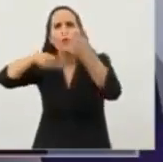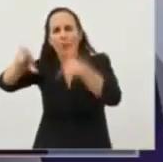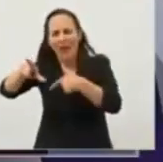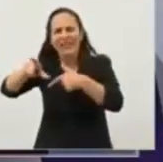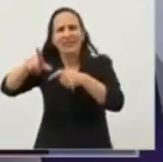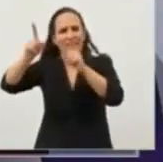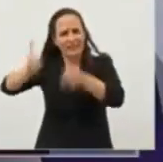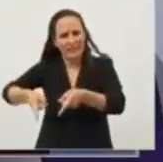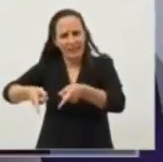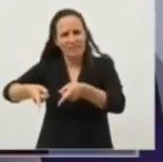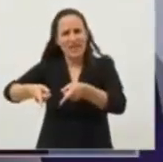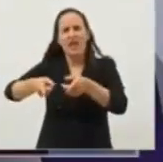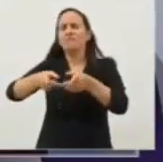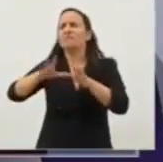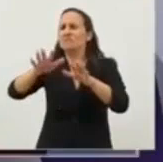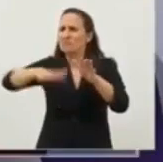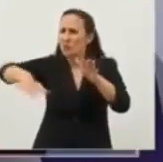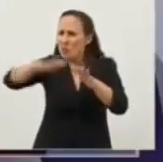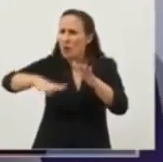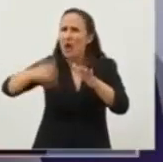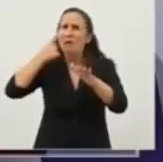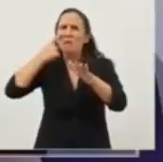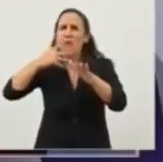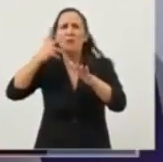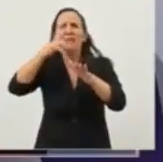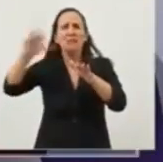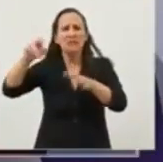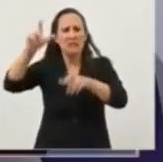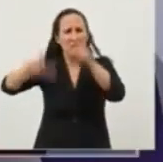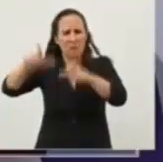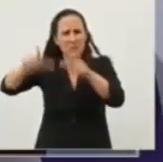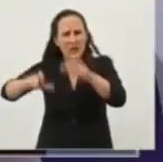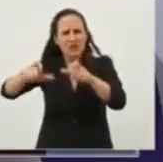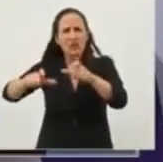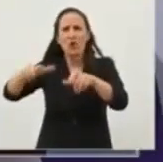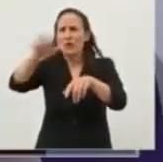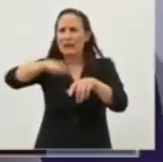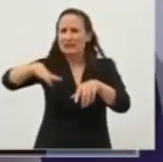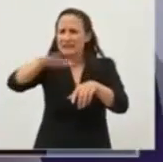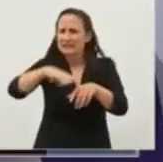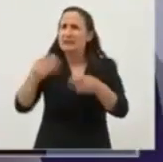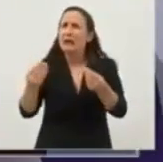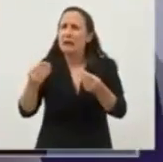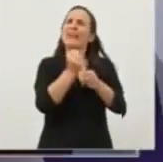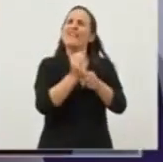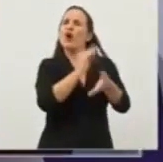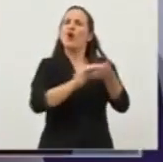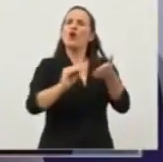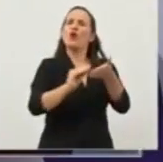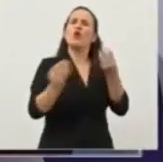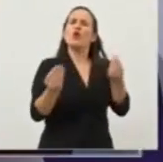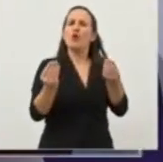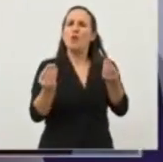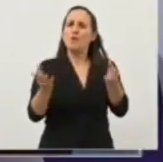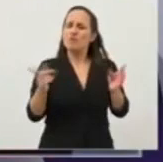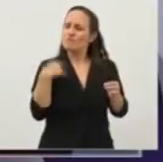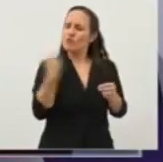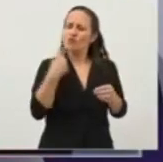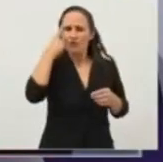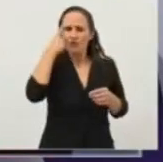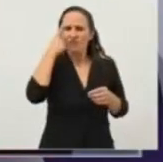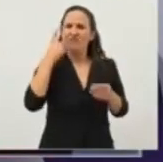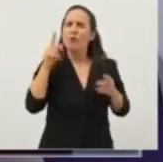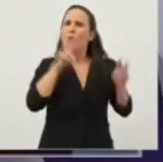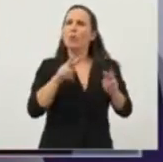juegan al Golf 300 personas en uno de los barrios más carenciados. ¿Qué evaluación tenés de esto? Para nosotros se trata de conseguir